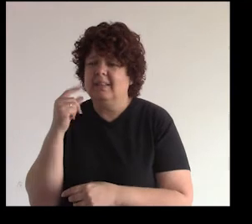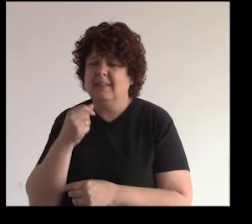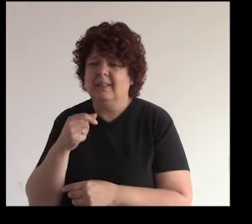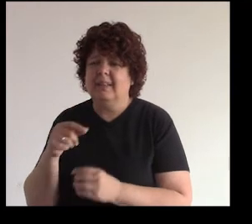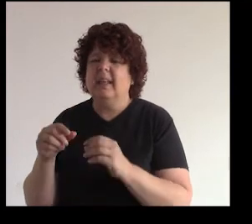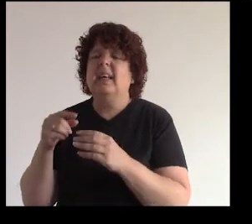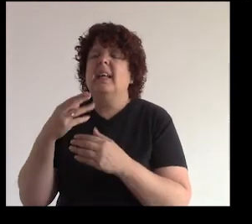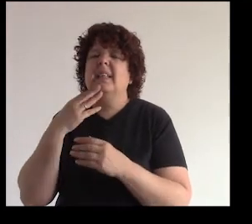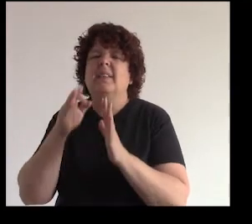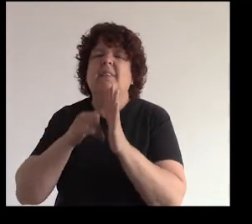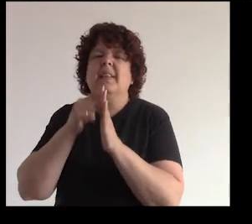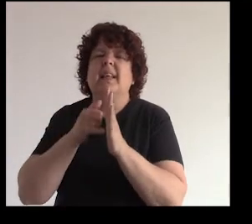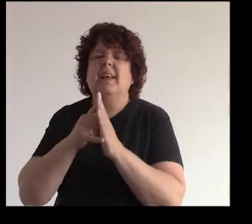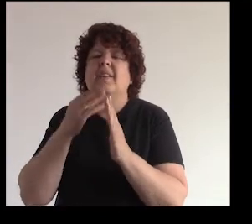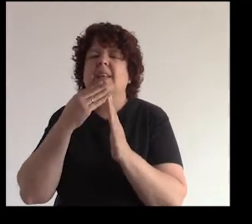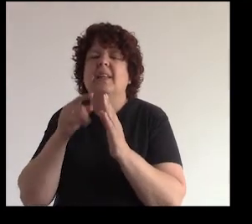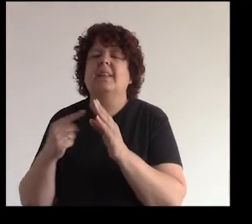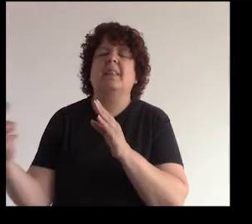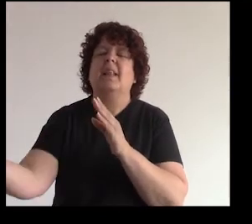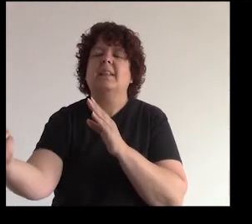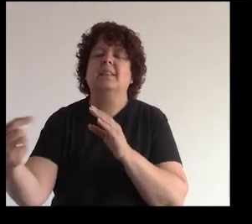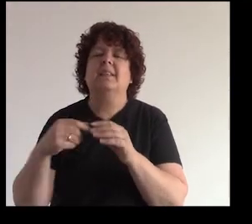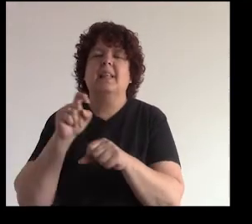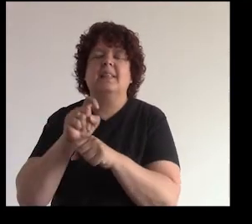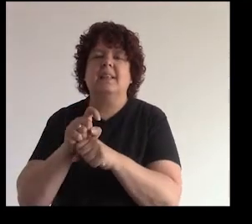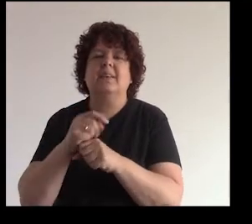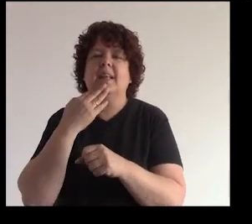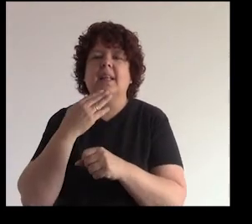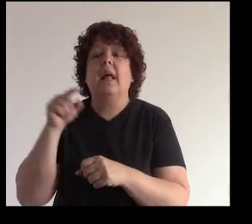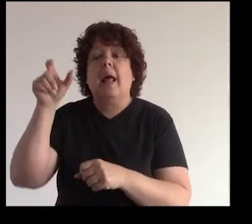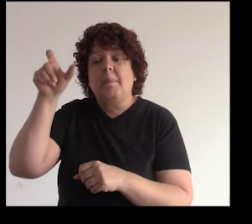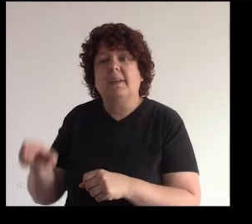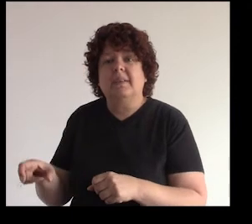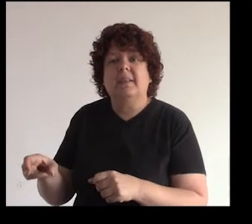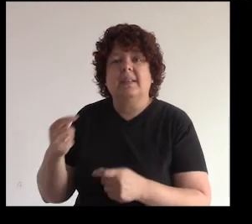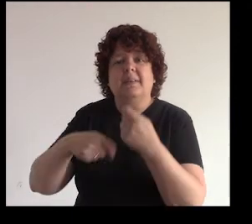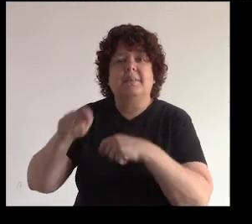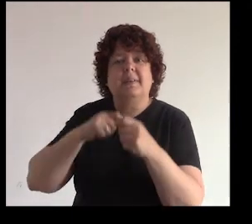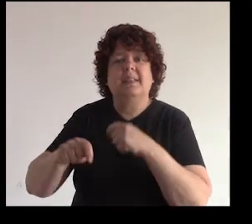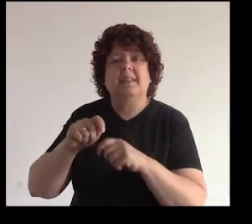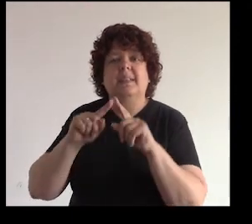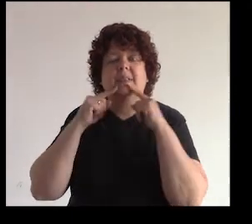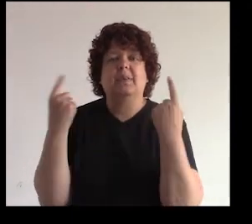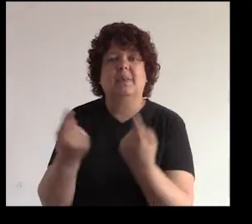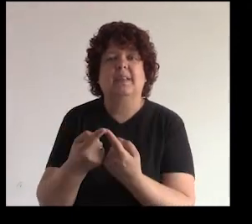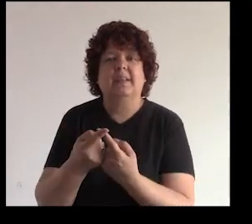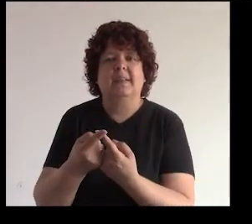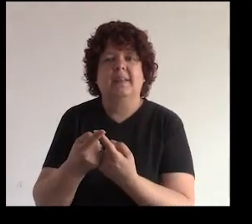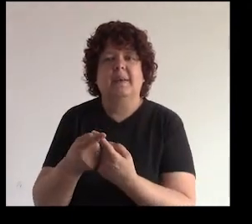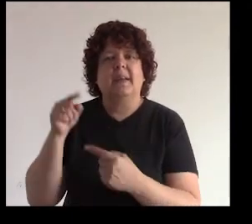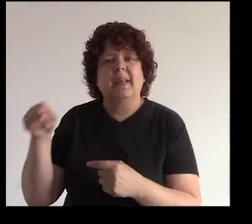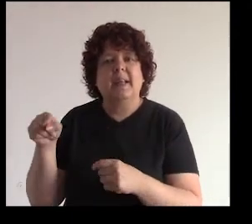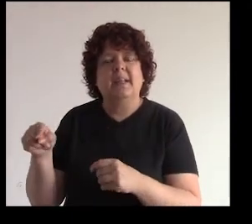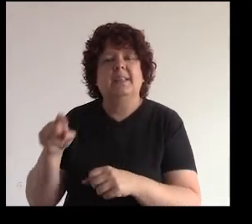y adivinen quién estaba detrás de ese video nuestro emprendedor que hace tortas porque él se tomó la molestia de grabar un video